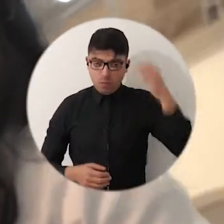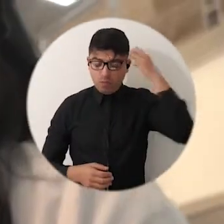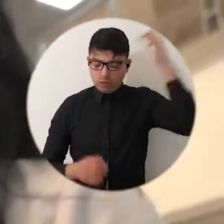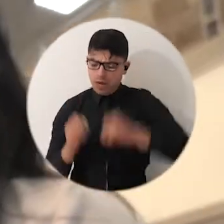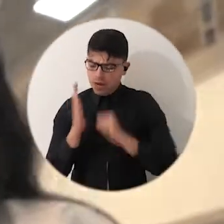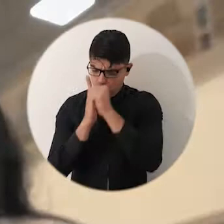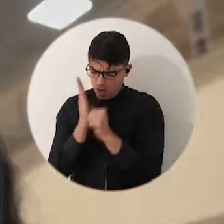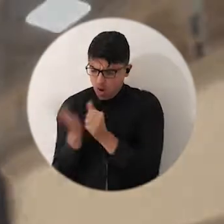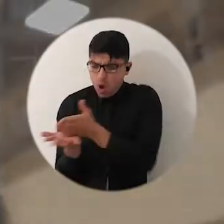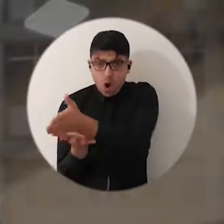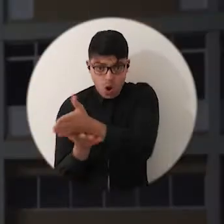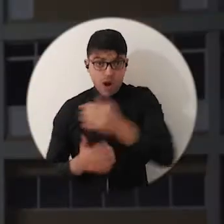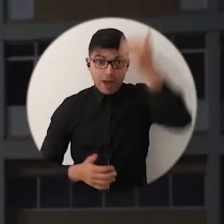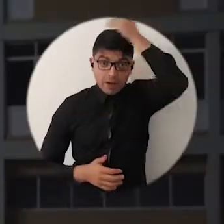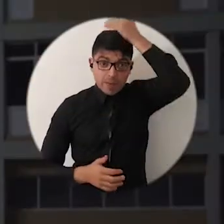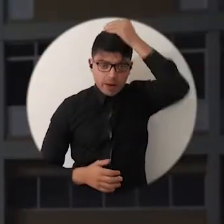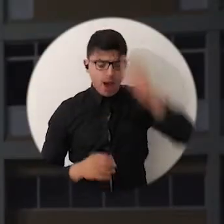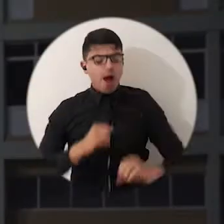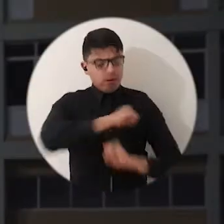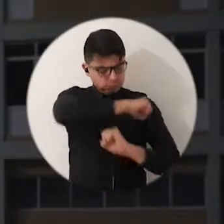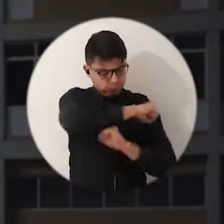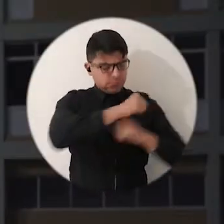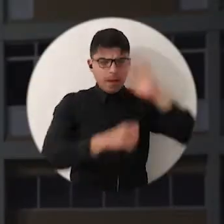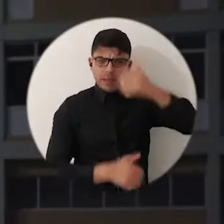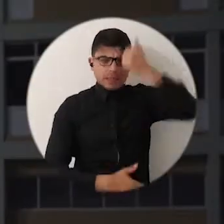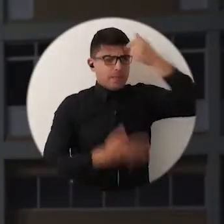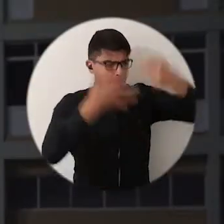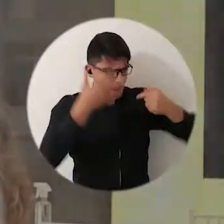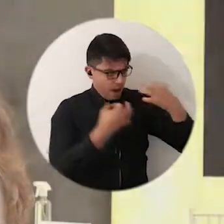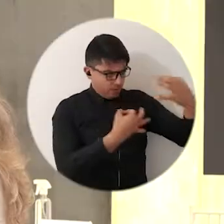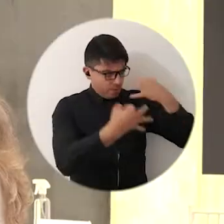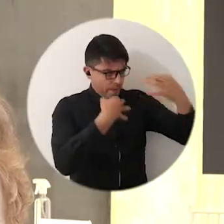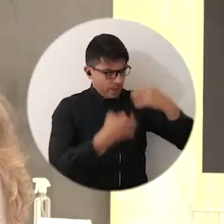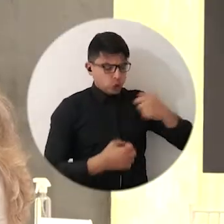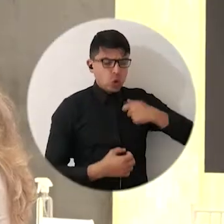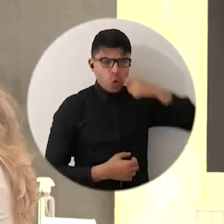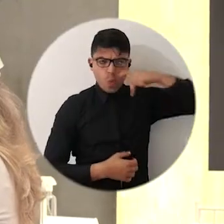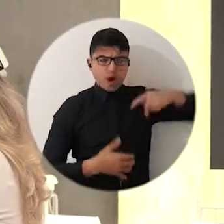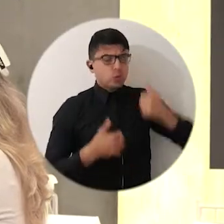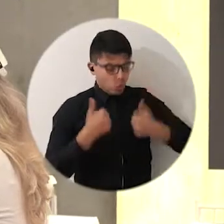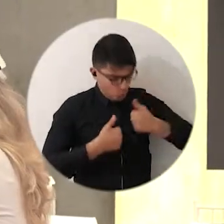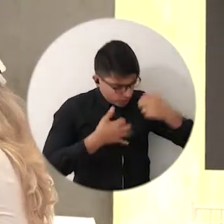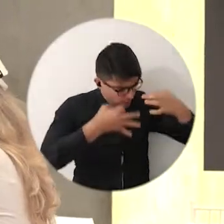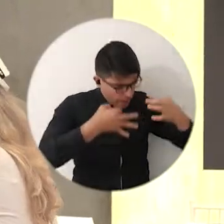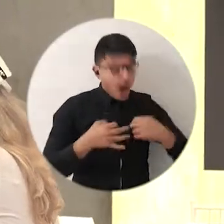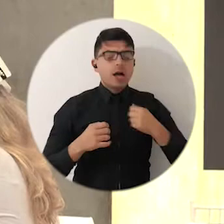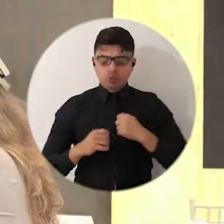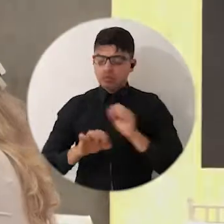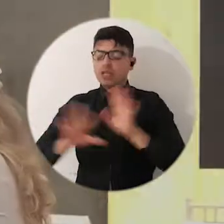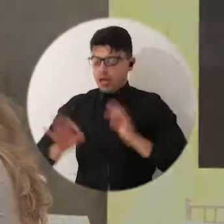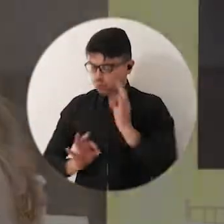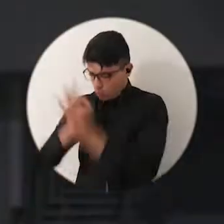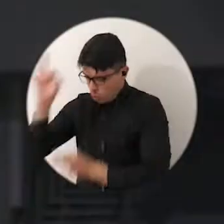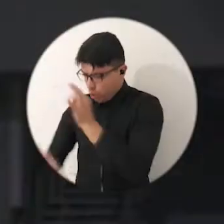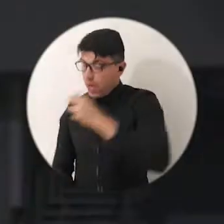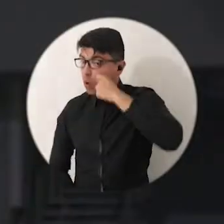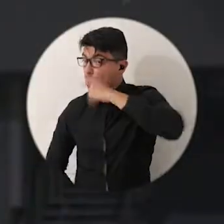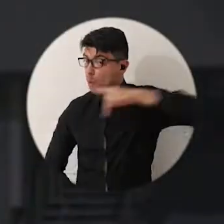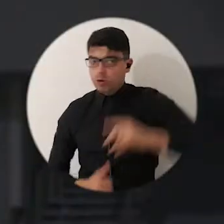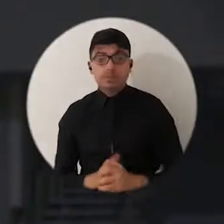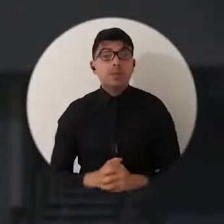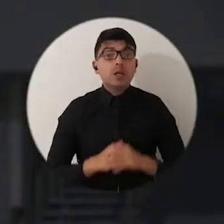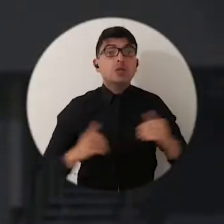fundamentales que tengo que tener como ser humano para saber cuidar a otro ser humano. Sentí una alegría muy grande y gracias a Dios